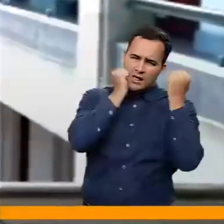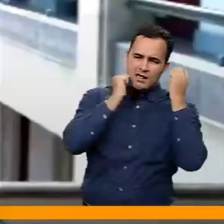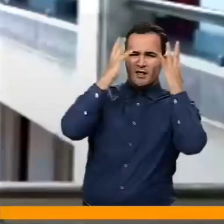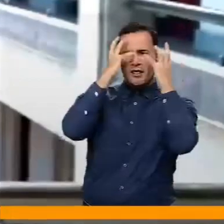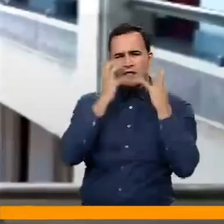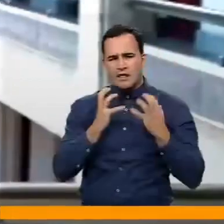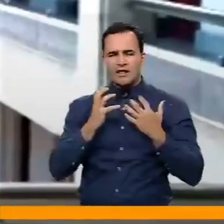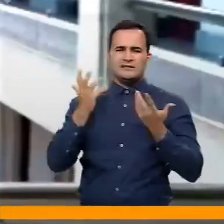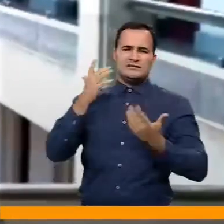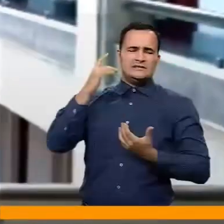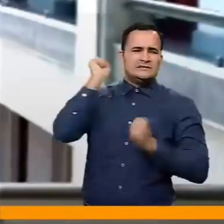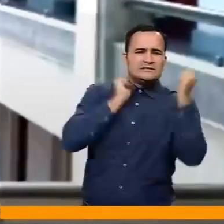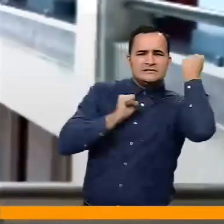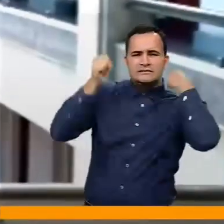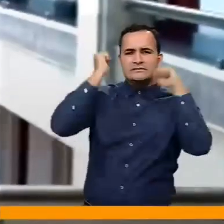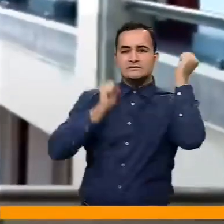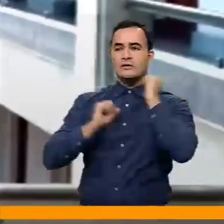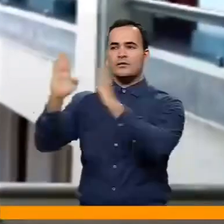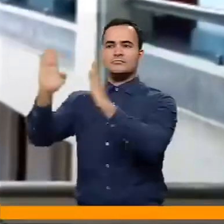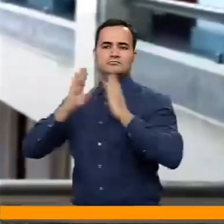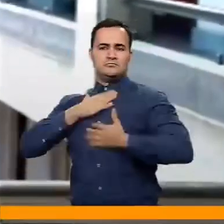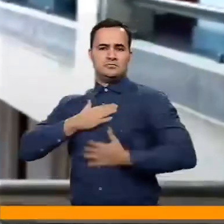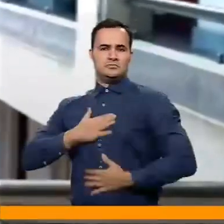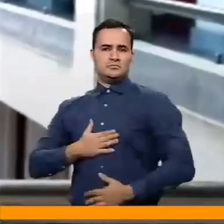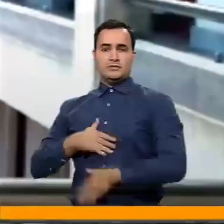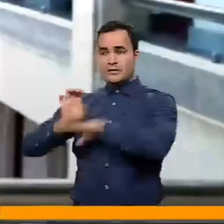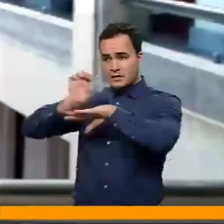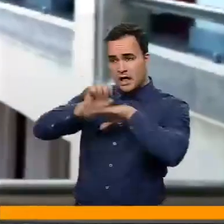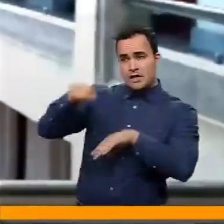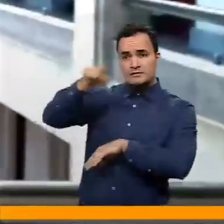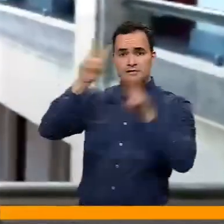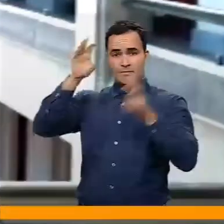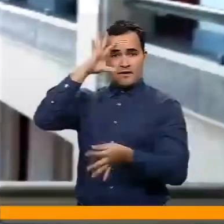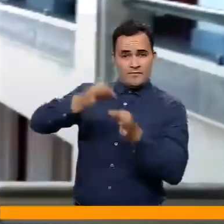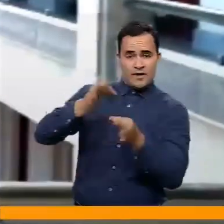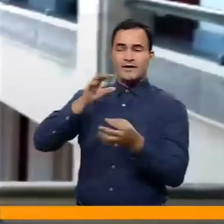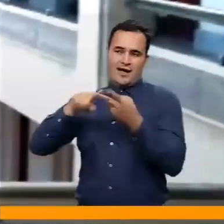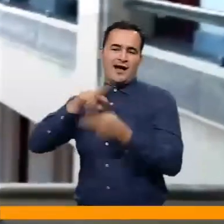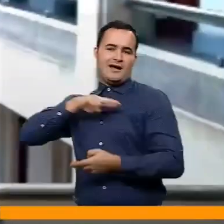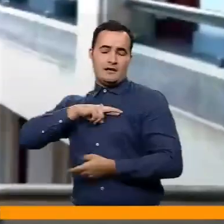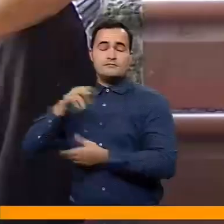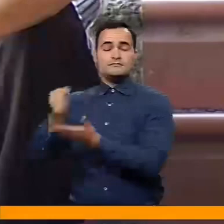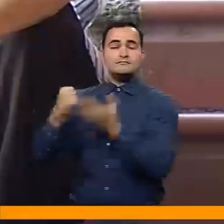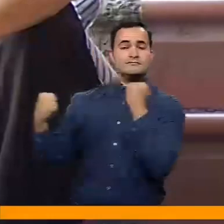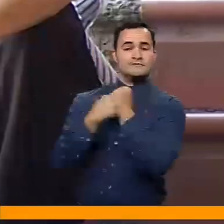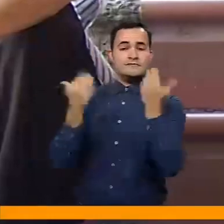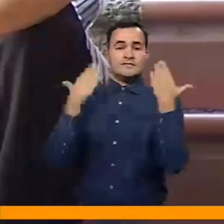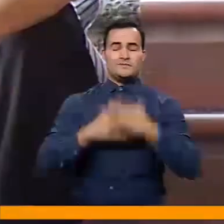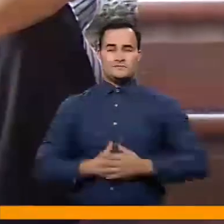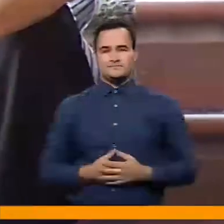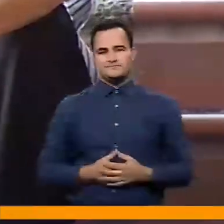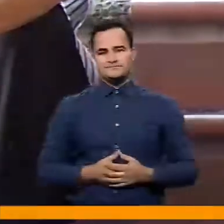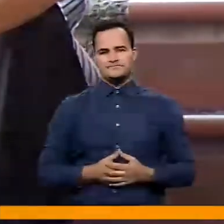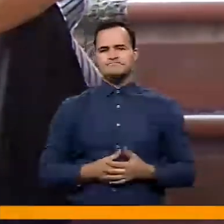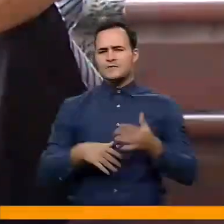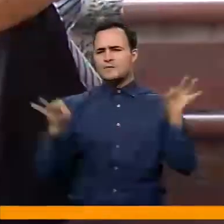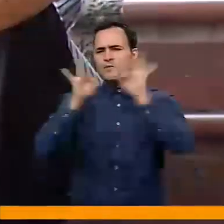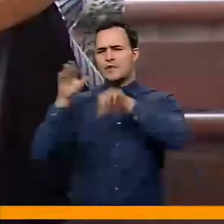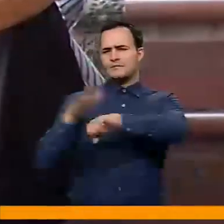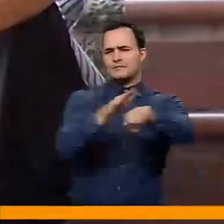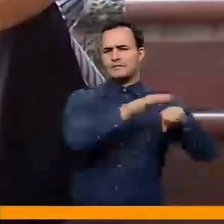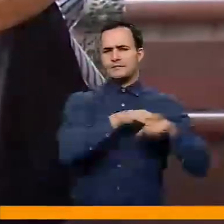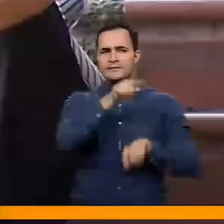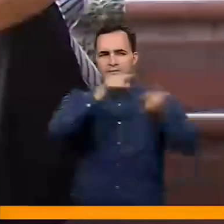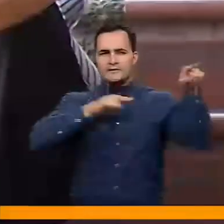tristeza, la angustia, la depresión y las entidades religiosas también han servido para fortalecer a las personas. Hay que